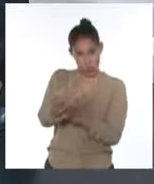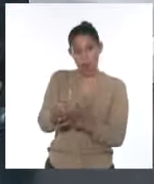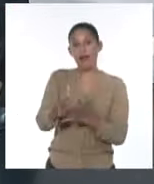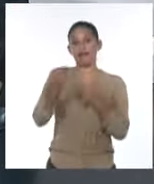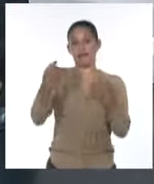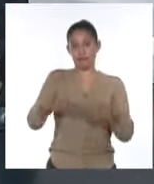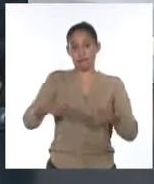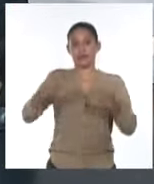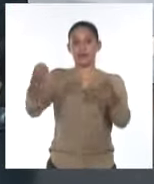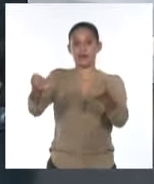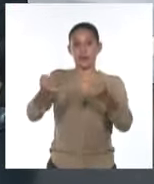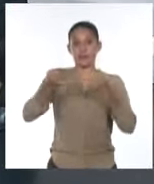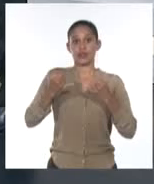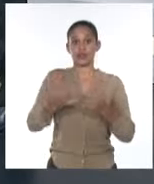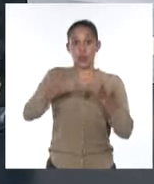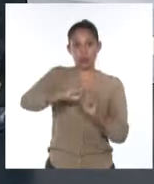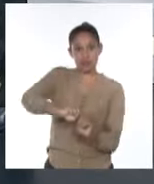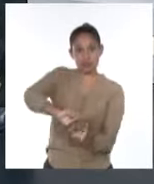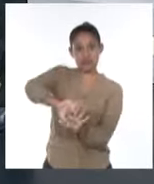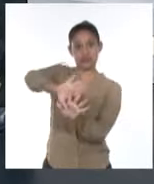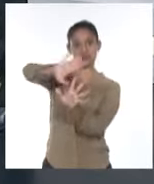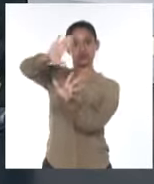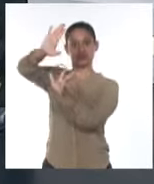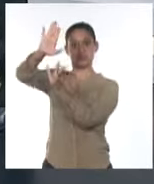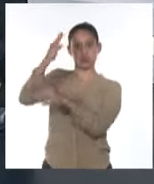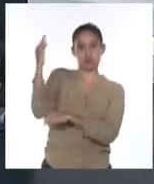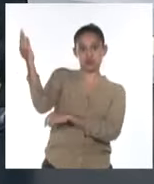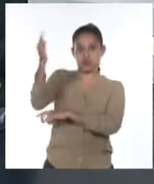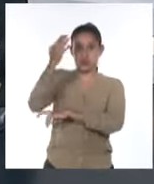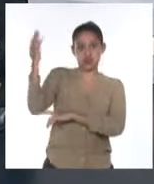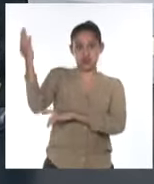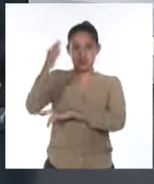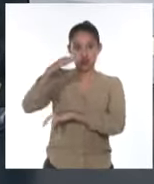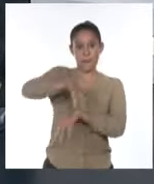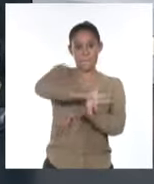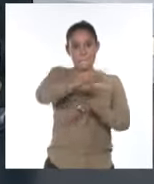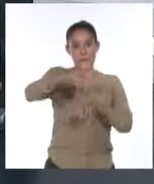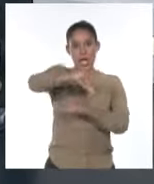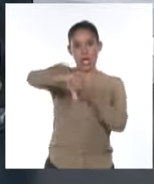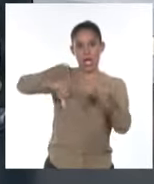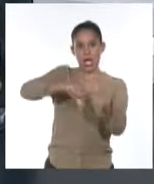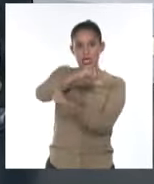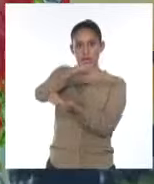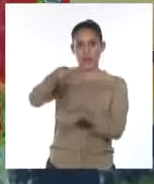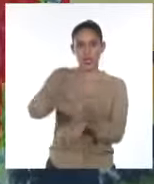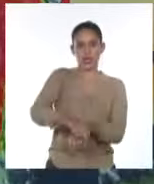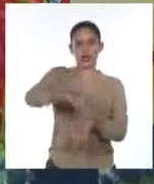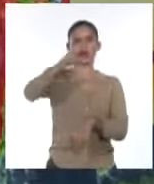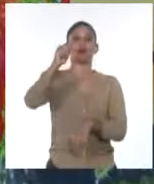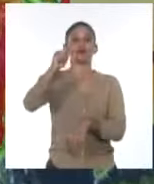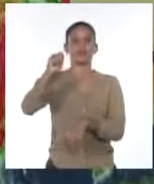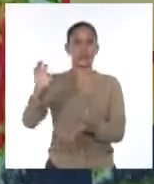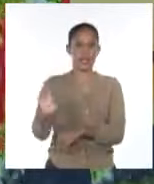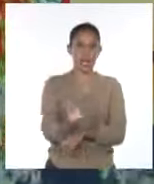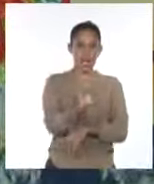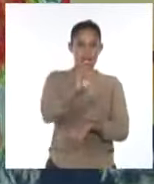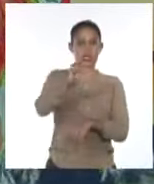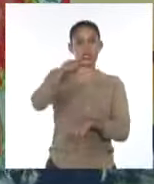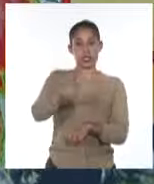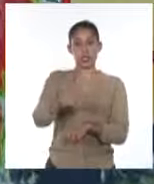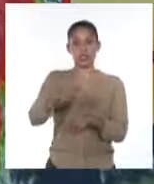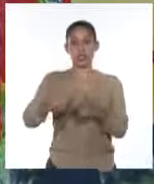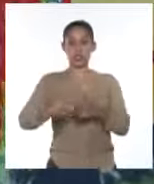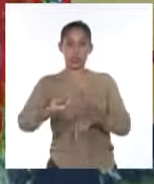su movimiento hacia el noroeste sobre aguas del mar caribe occidental. Va a cruzar por el canal de